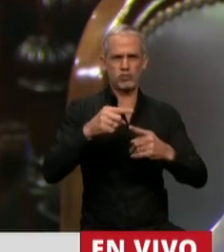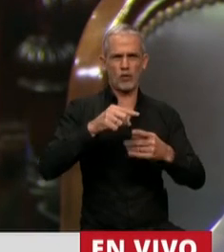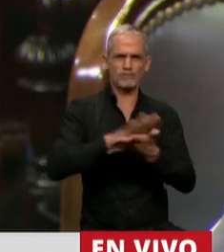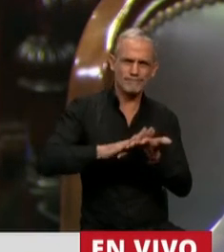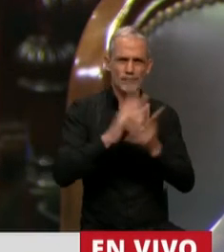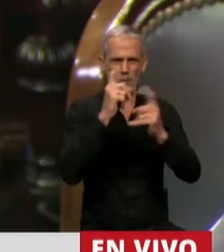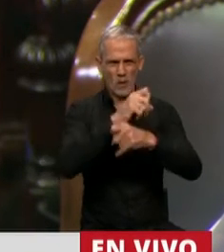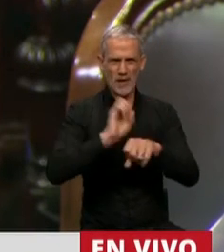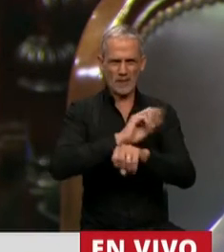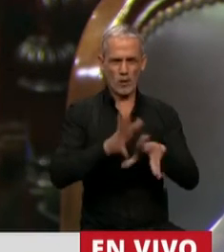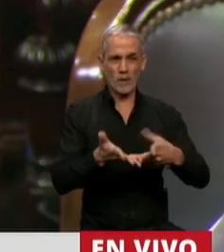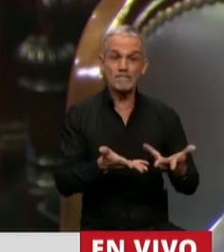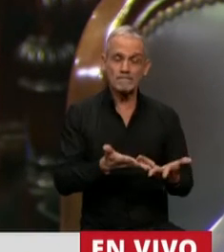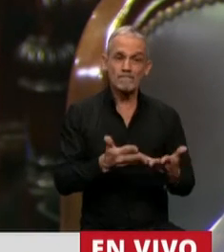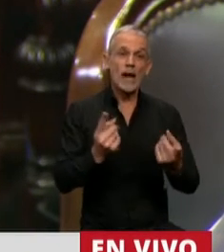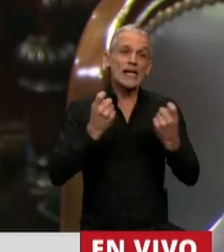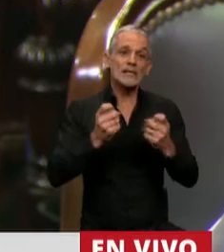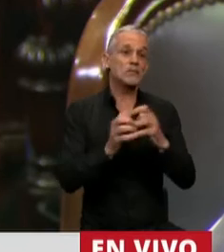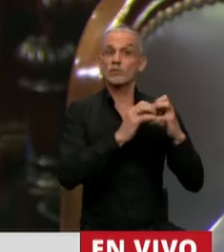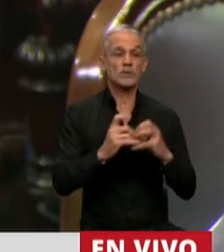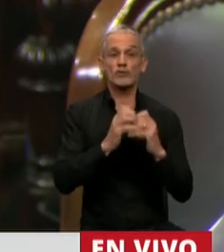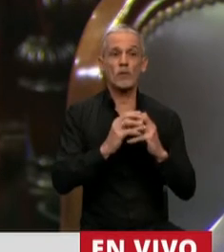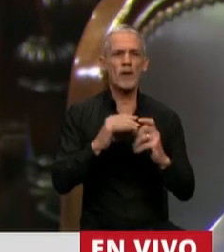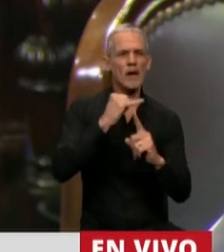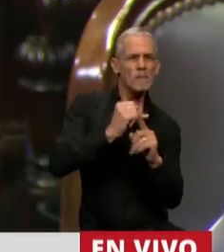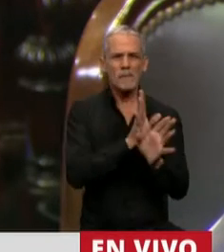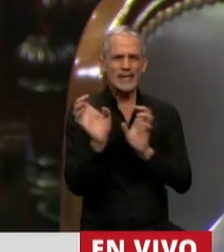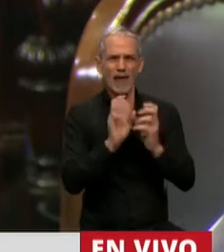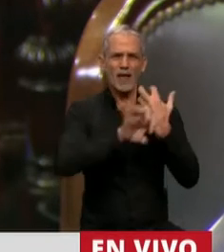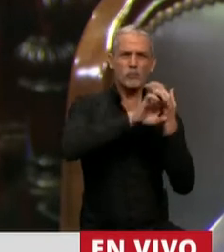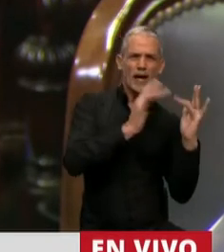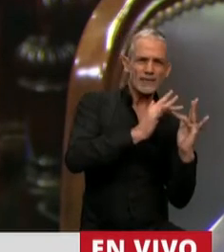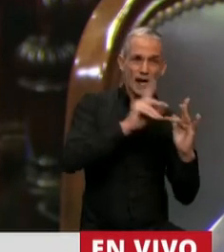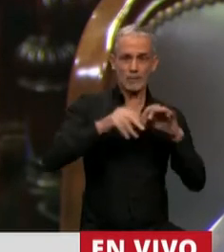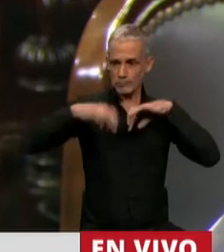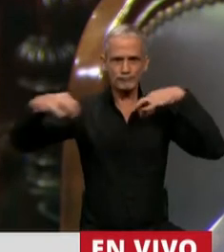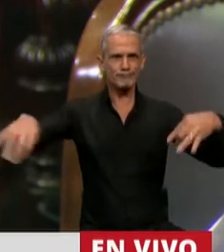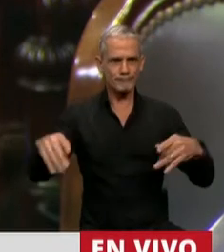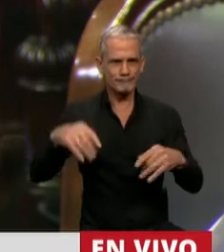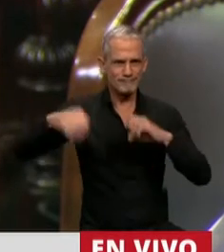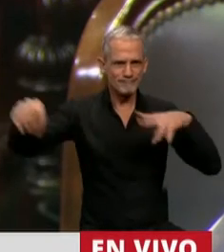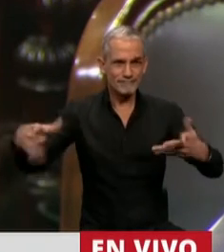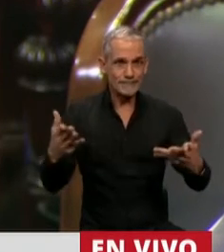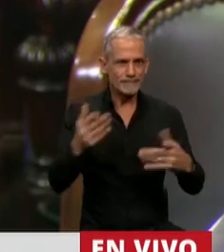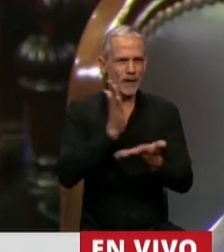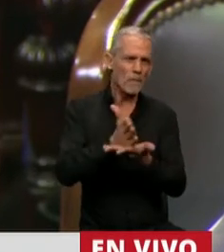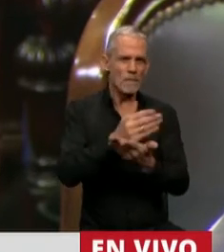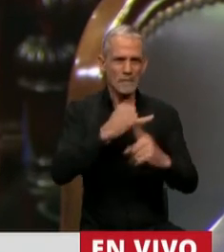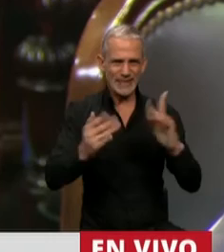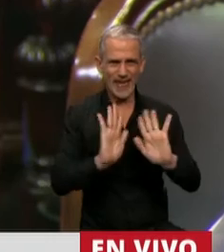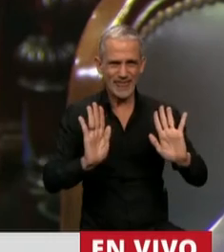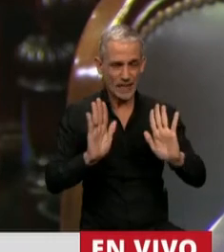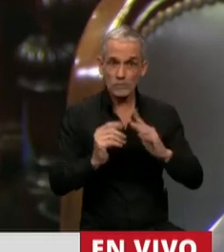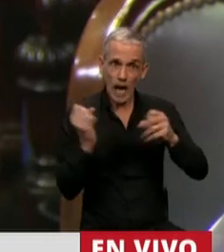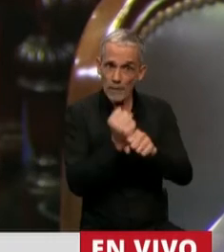Presidente, se requiere seguir sesionando de manera mixta tal como establece el protocolo que hoy fue prorrogado en la reunión de